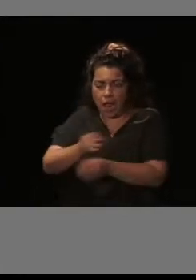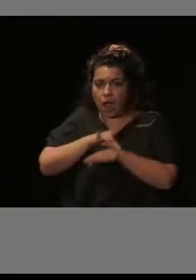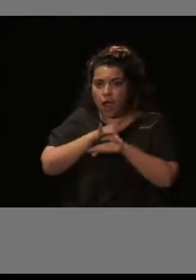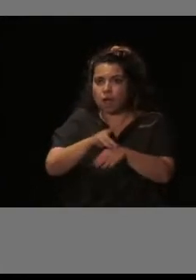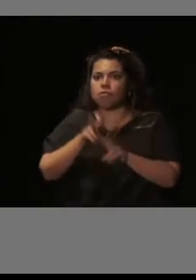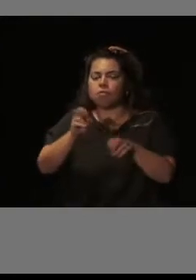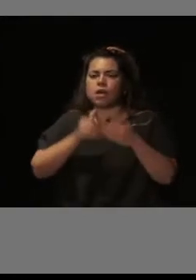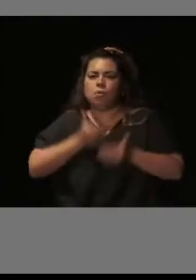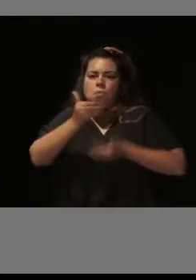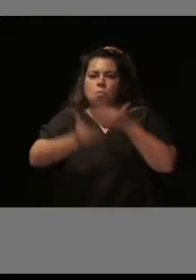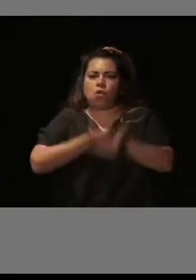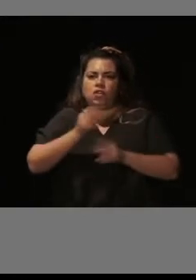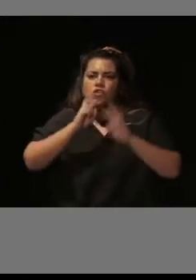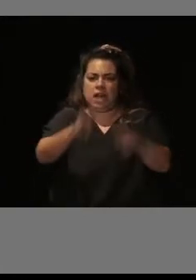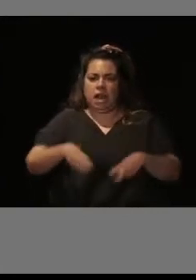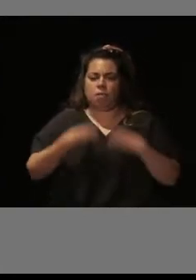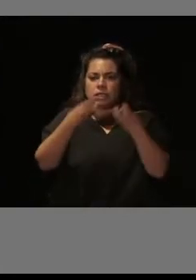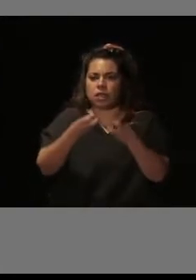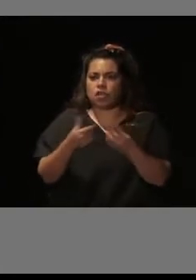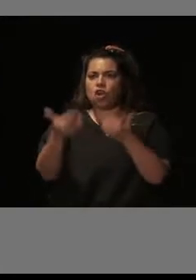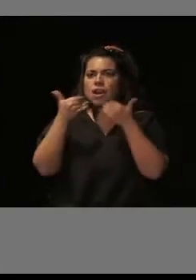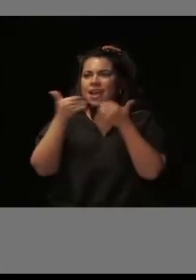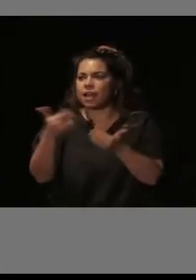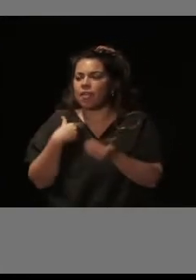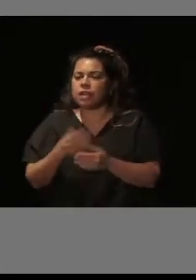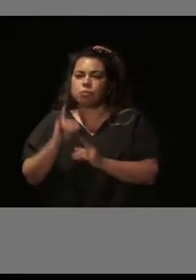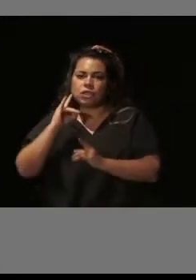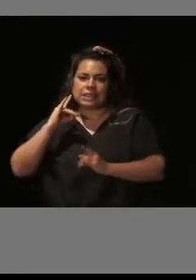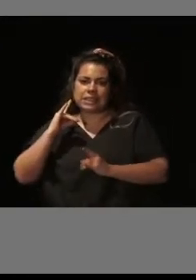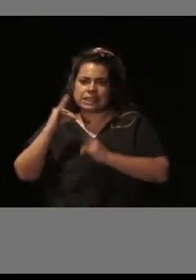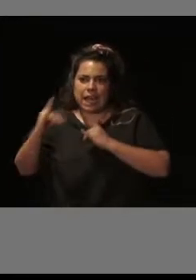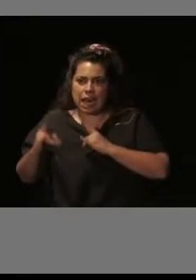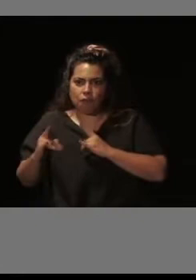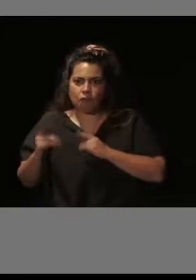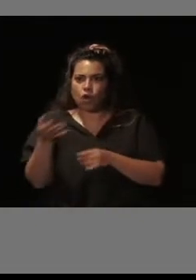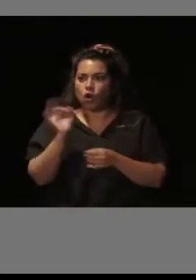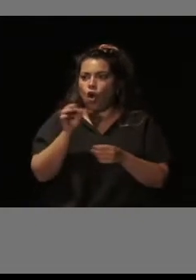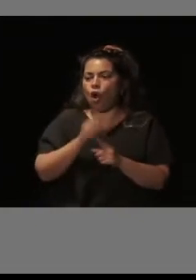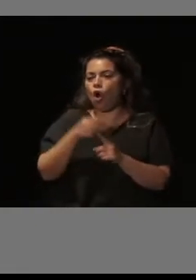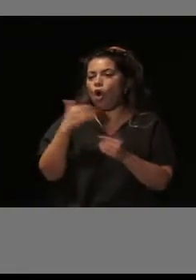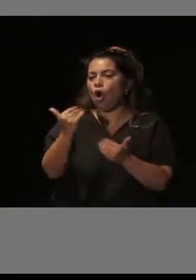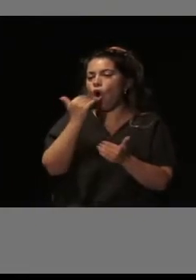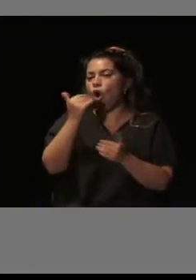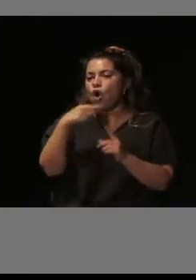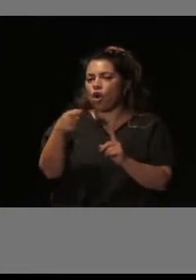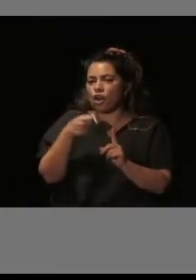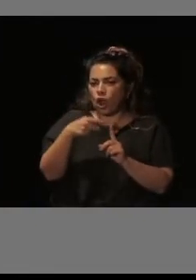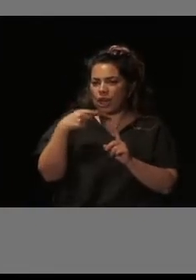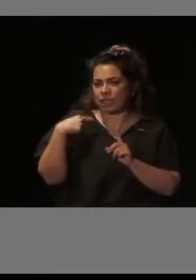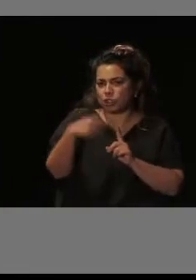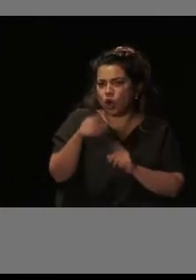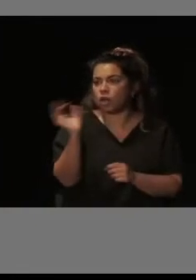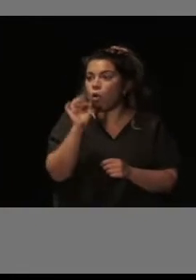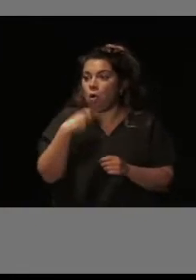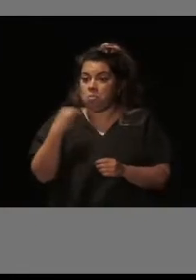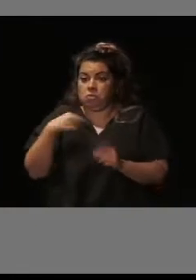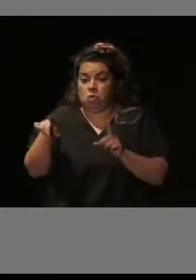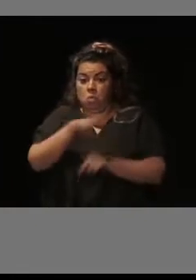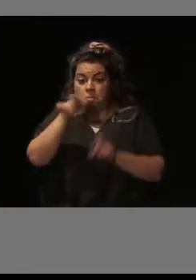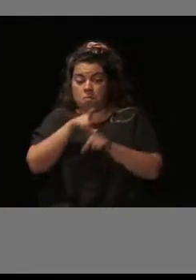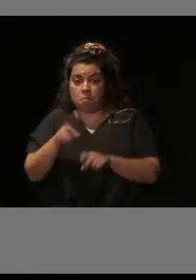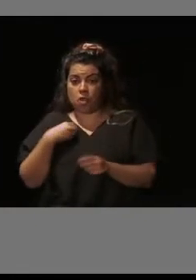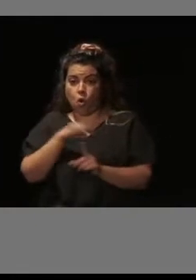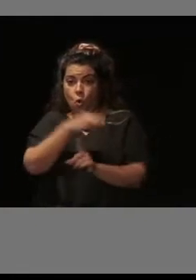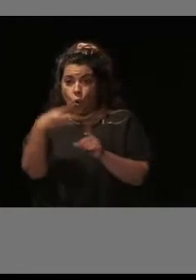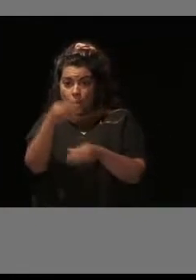proceso de rehabilitación, a través de canales telefónicos, correo electrónico, el propio formulario de la página web y estamos